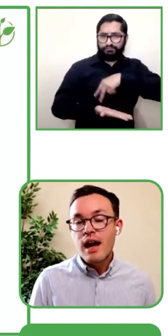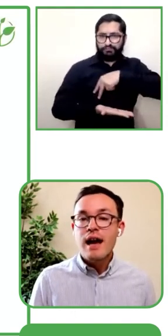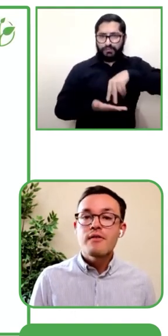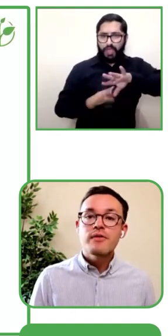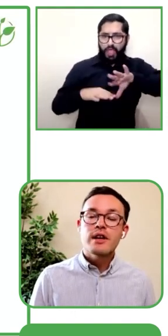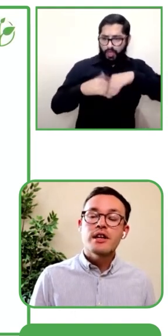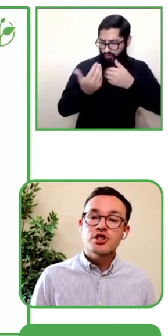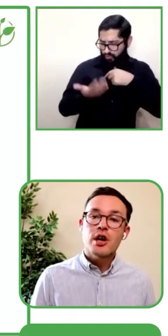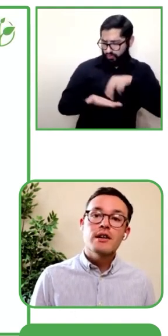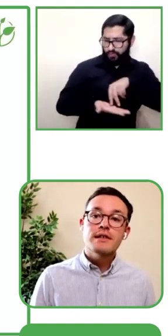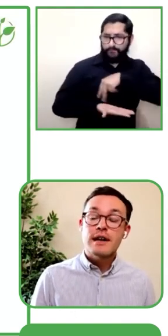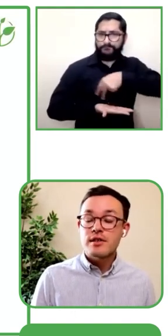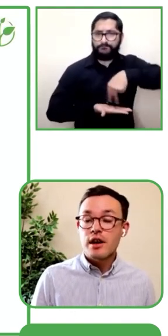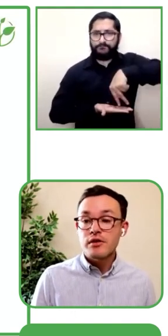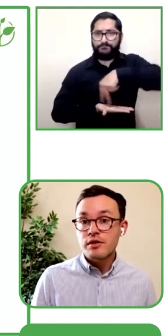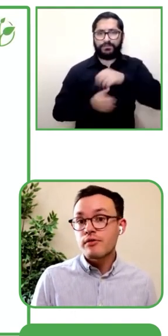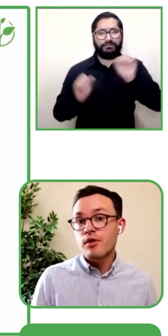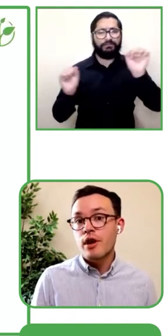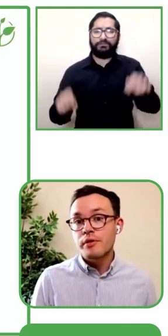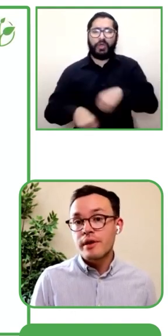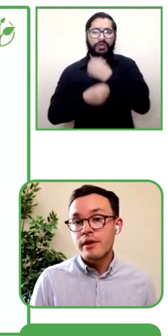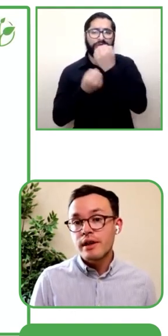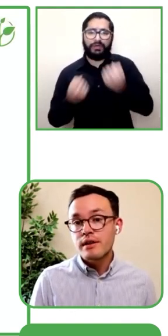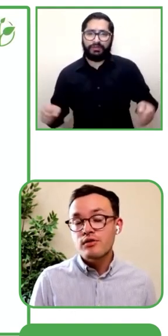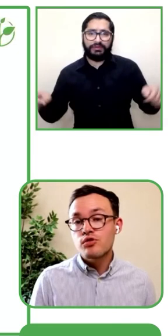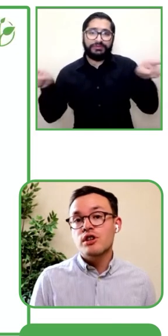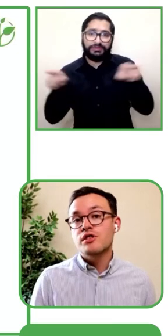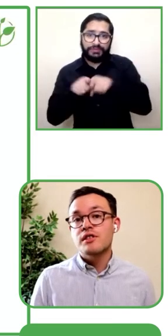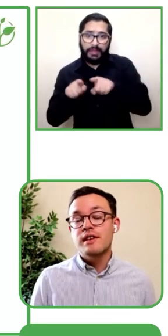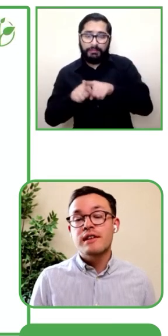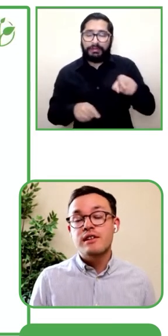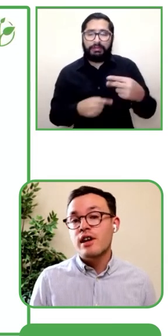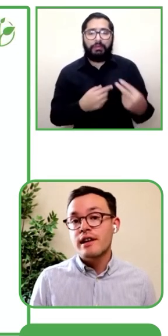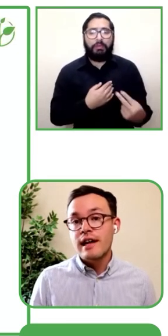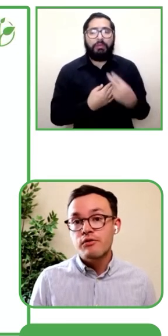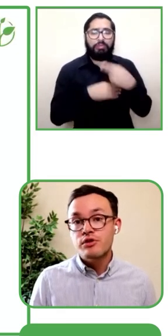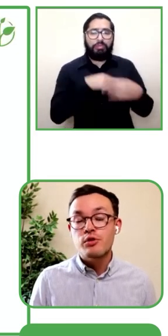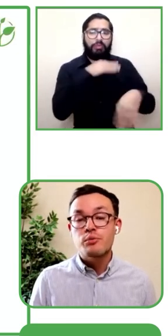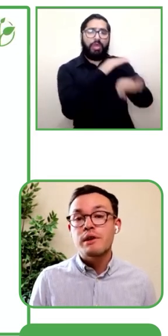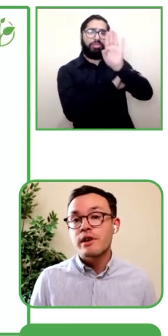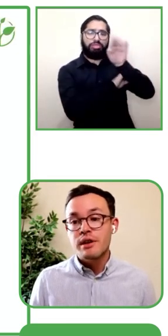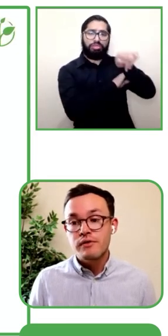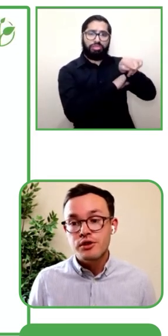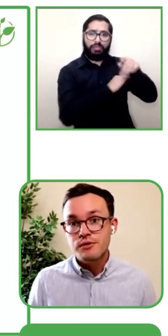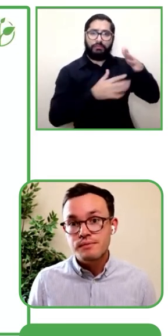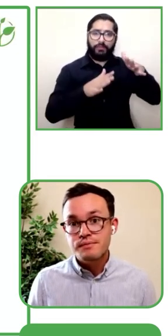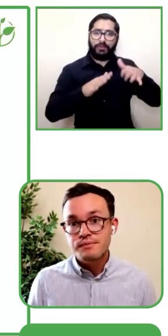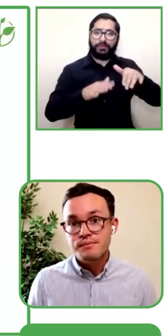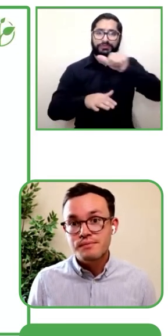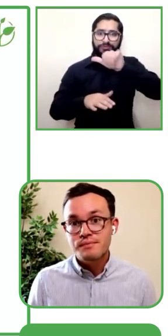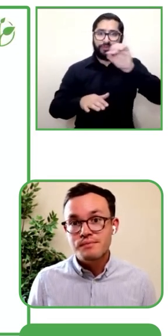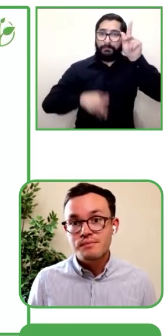Más de 60 millones de padres alrededor del mundo tienen algún niño con algún tipo de discapacidad auditiva.